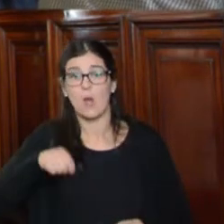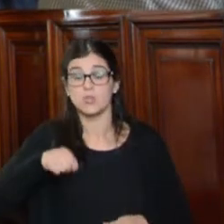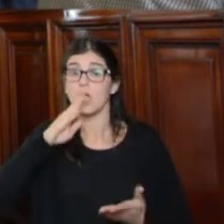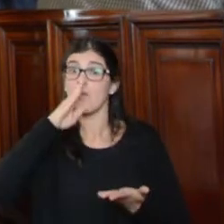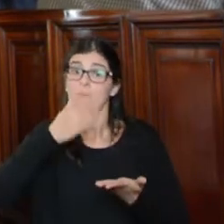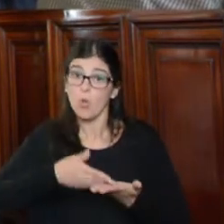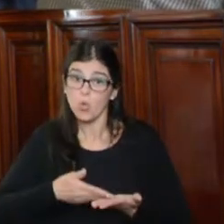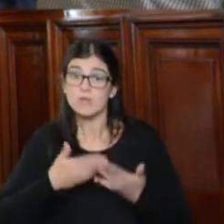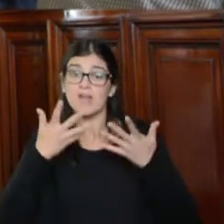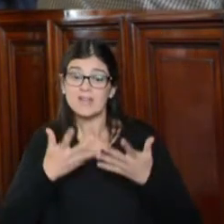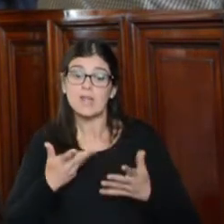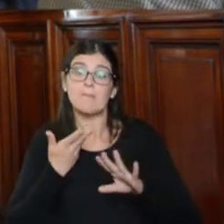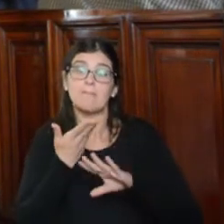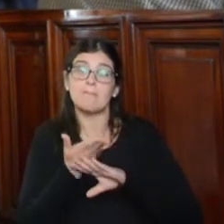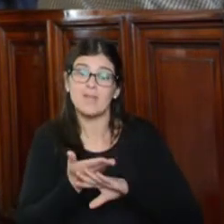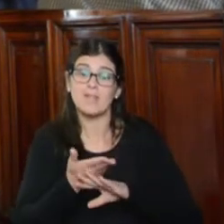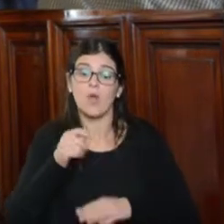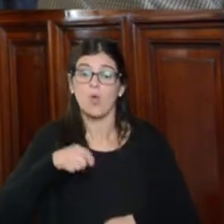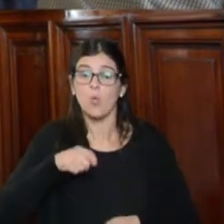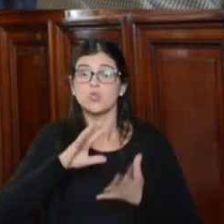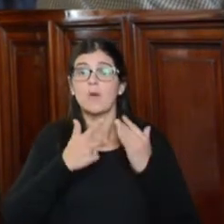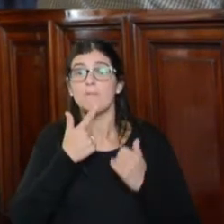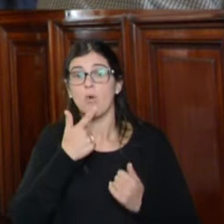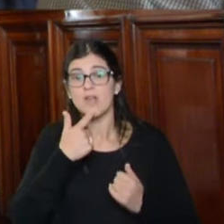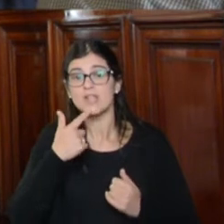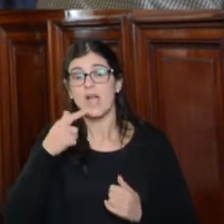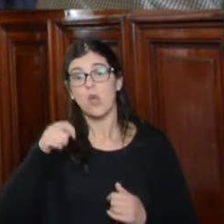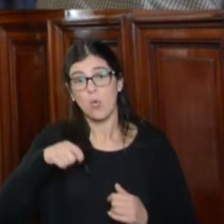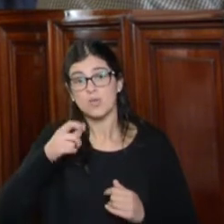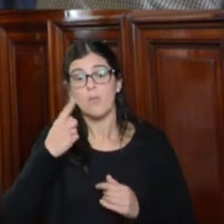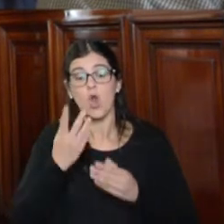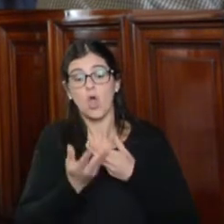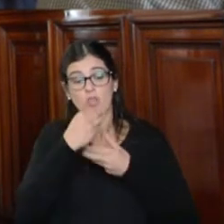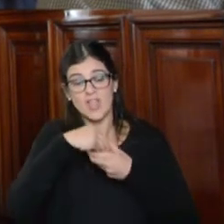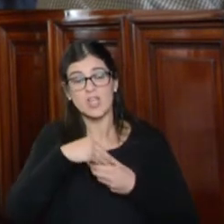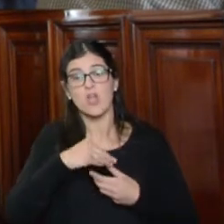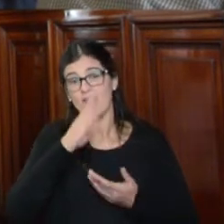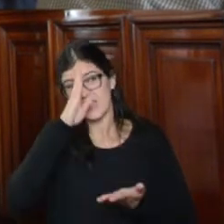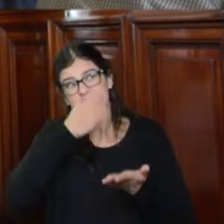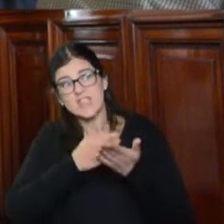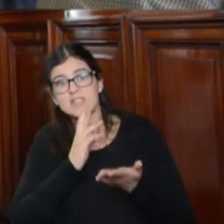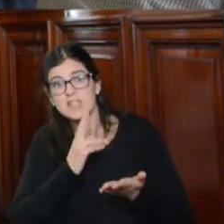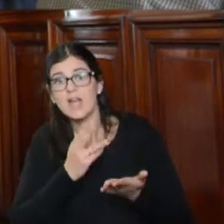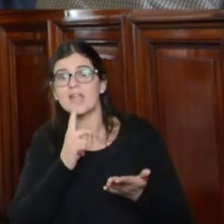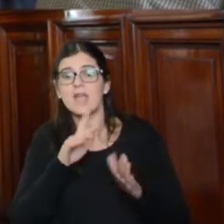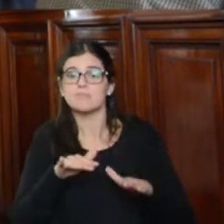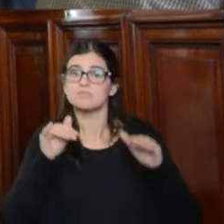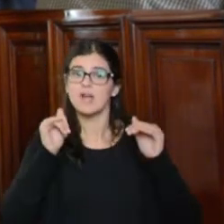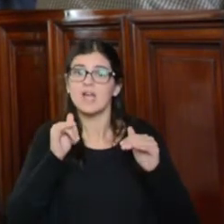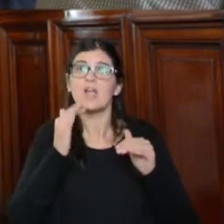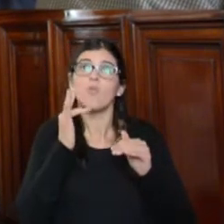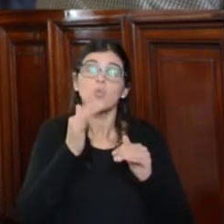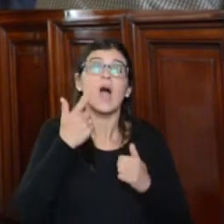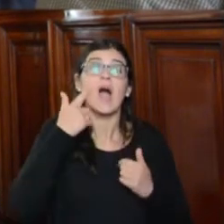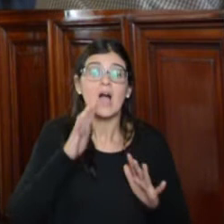último, que retire los pedidos de juicio político a los magistrados laborales por el contenido de sus sentencias, se abstenga de promoverlos en el futuro y